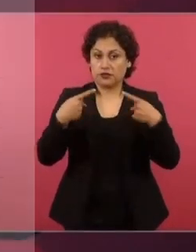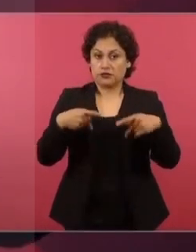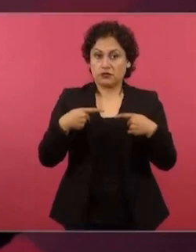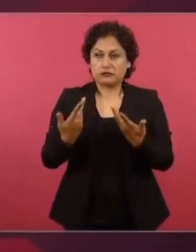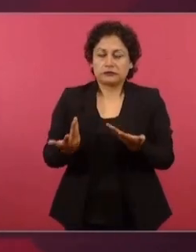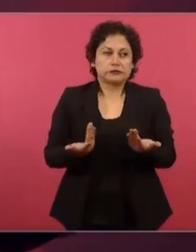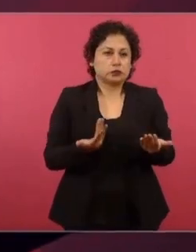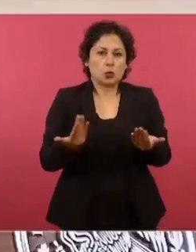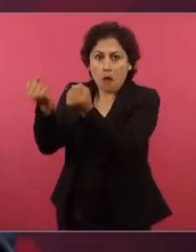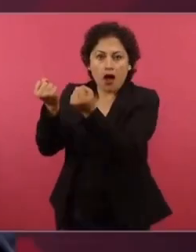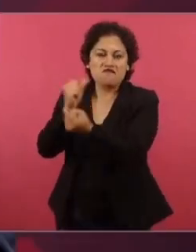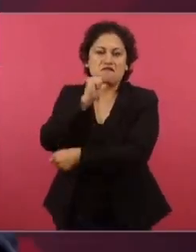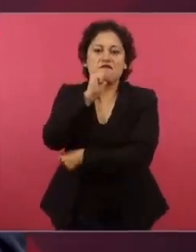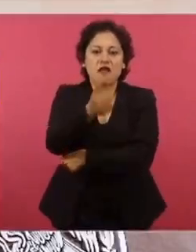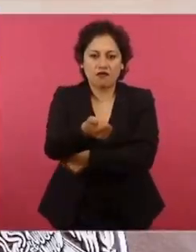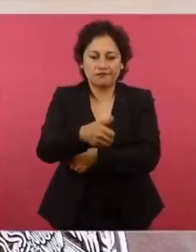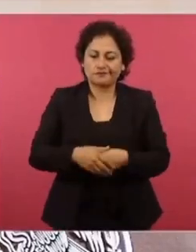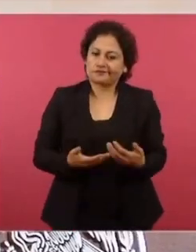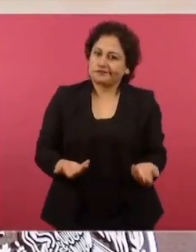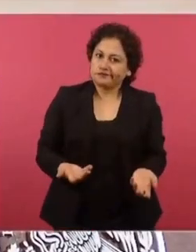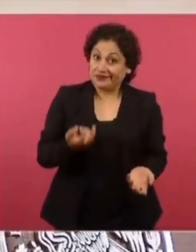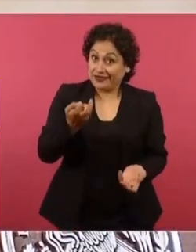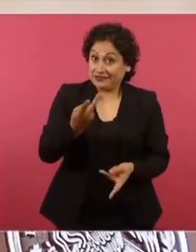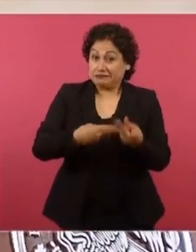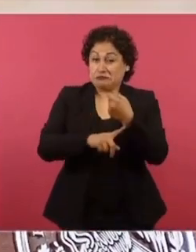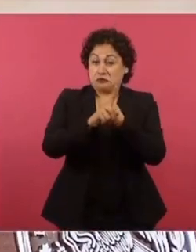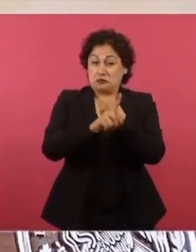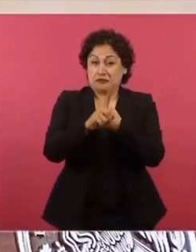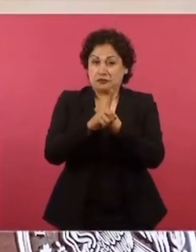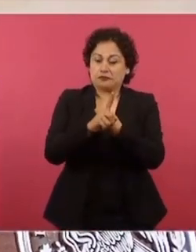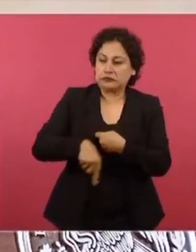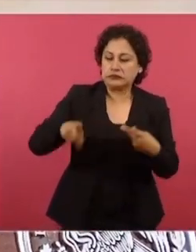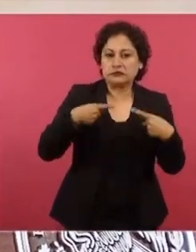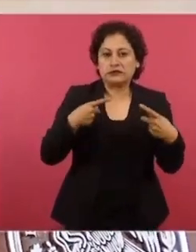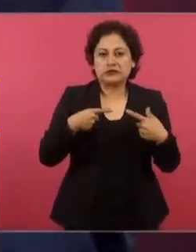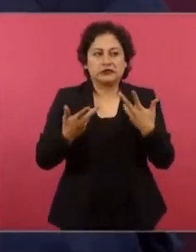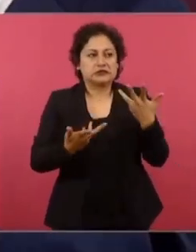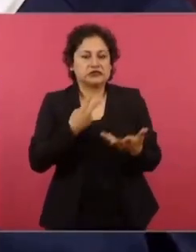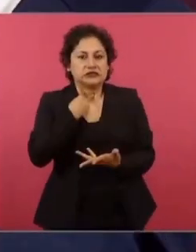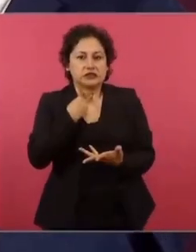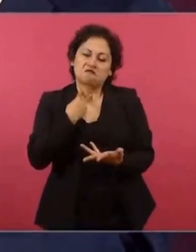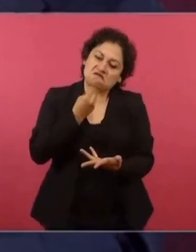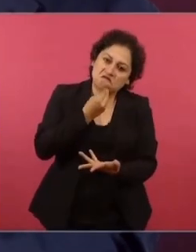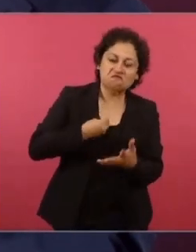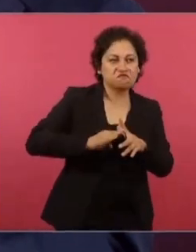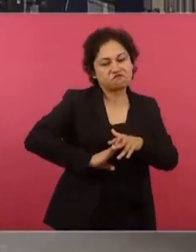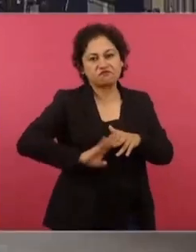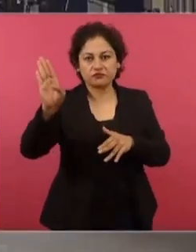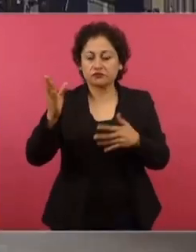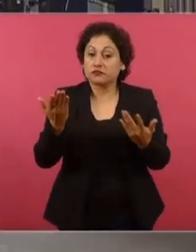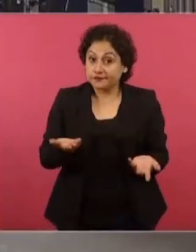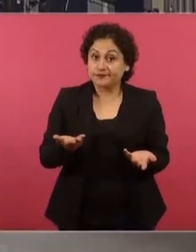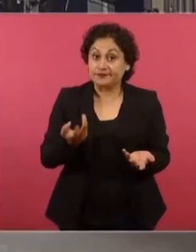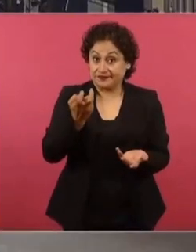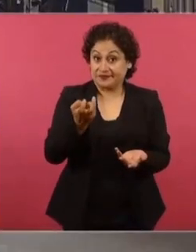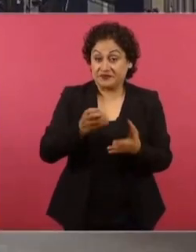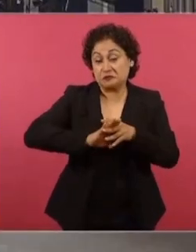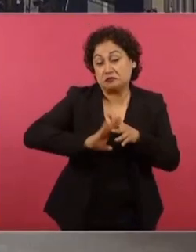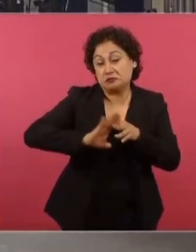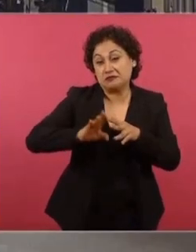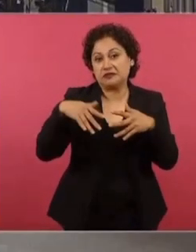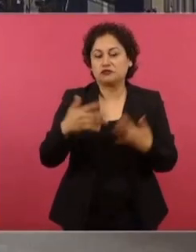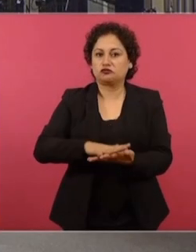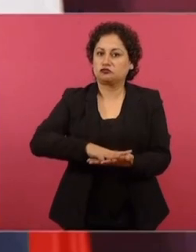más que emigrar. Entonces creció mucho la emigración. Y fue realmente lo que nos salvó.